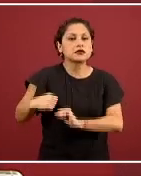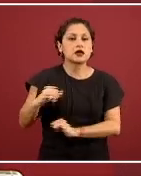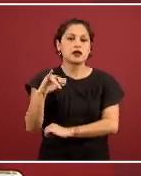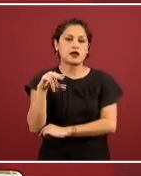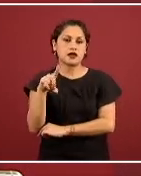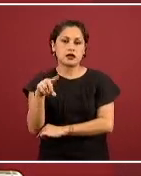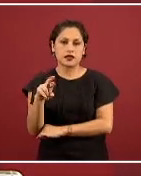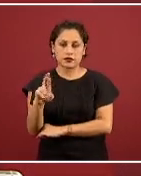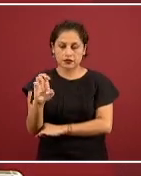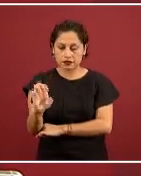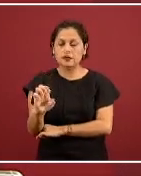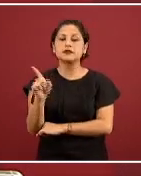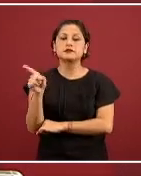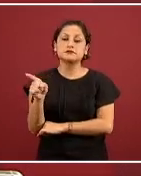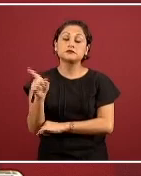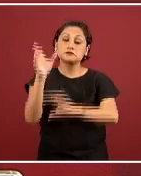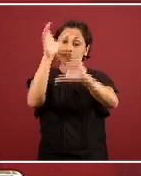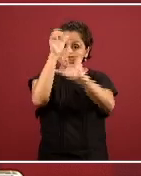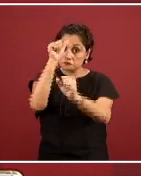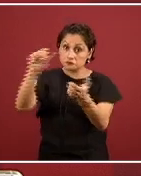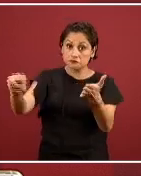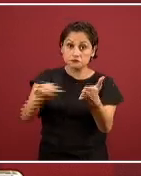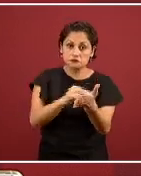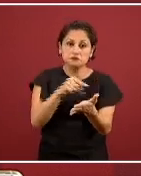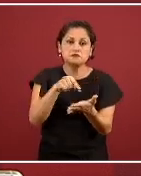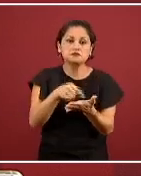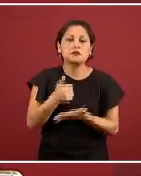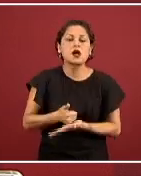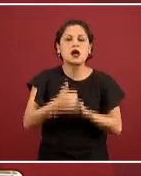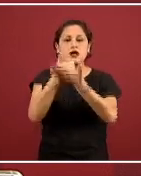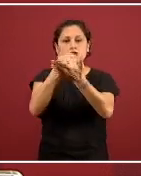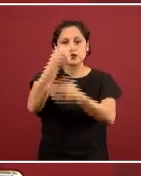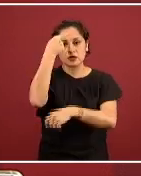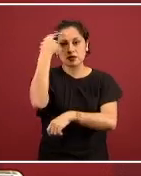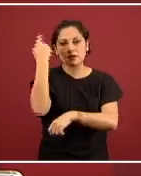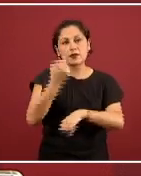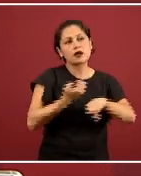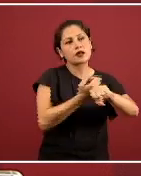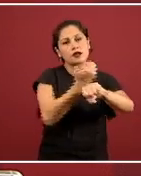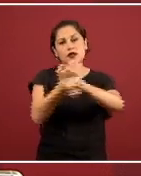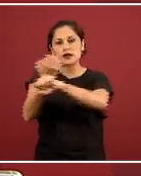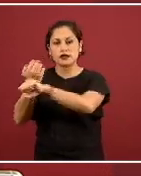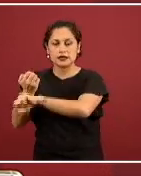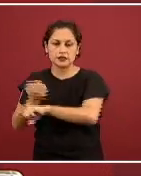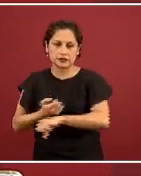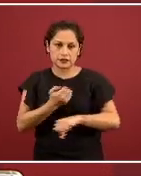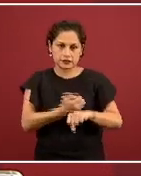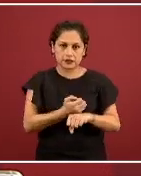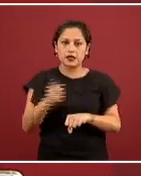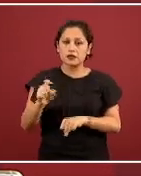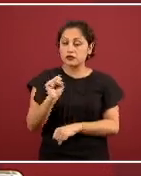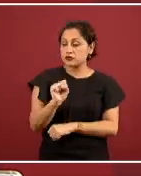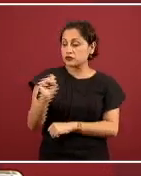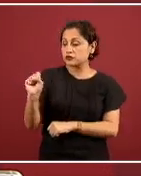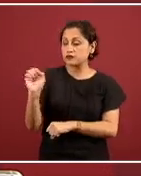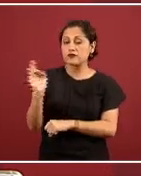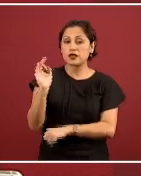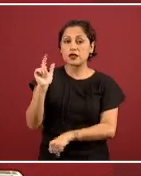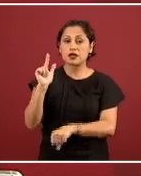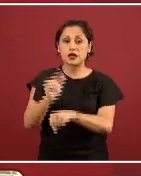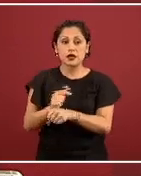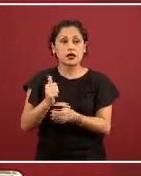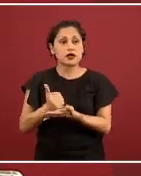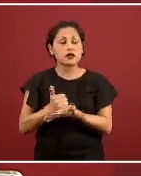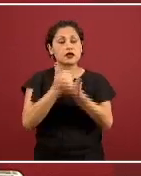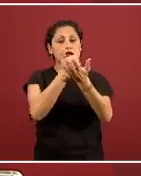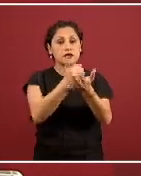convenio lo que nos va a permitir es que en los laboratorios estatales con los insumos que proporciona la Secretaría de Salud Federal se